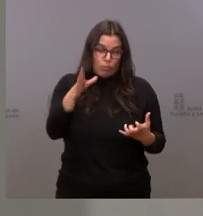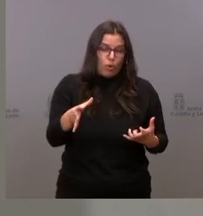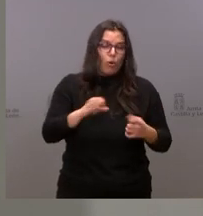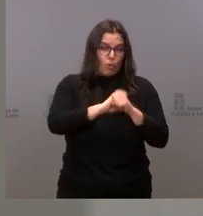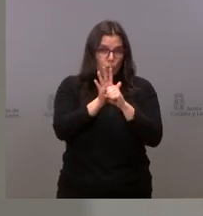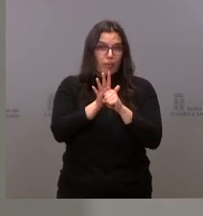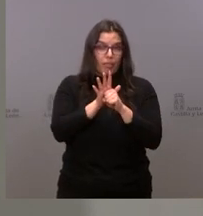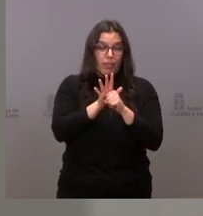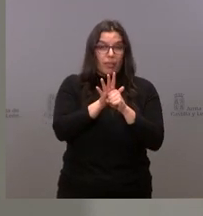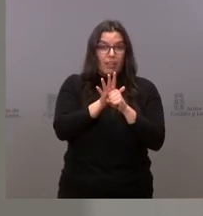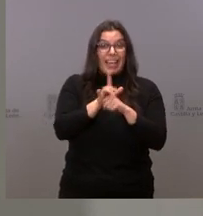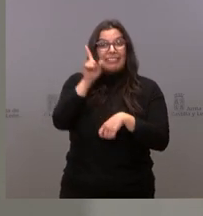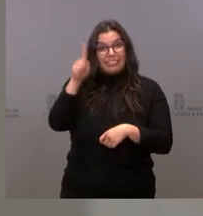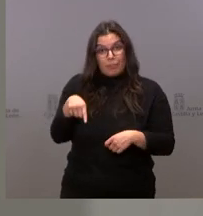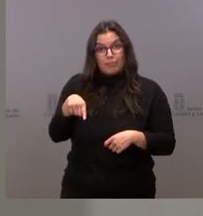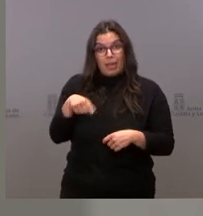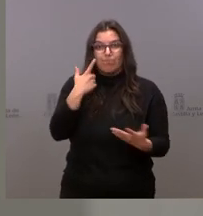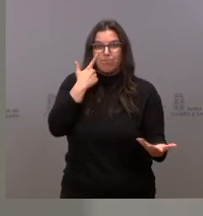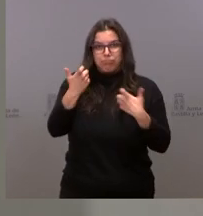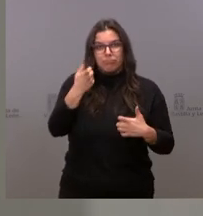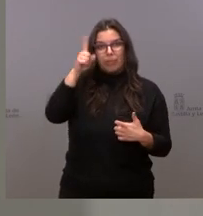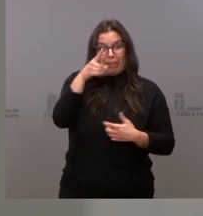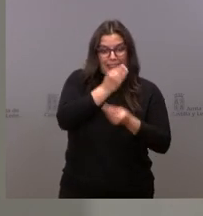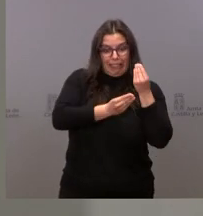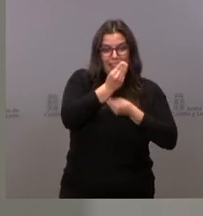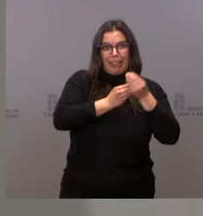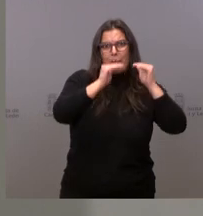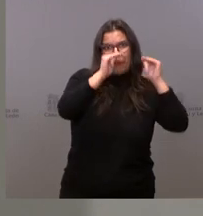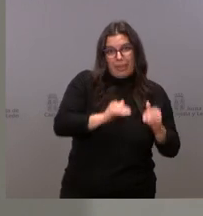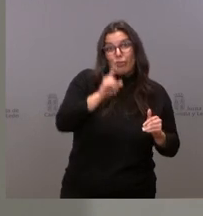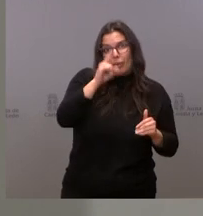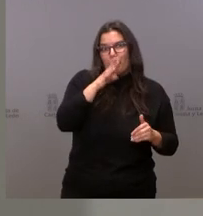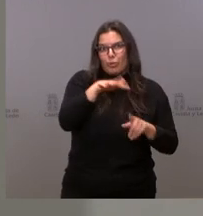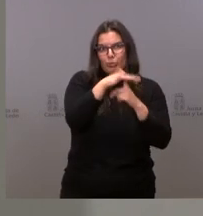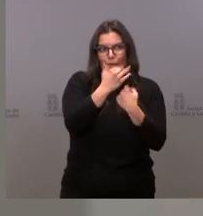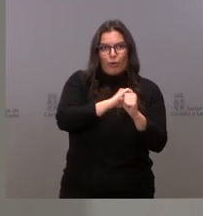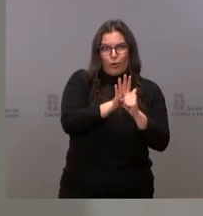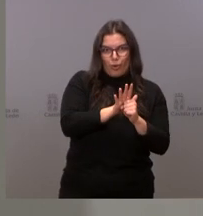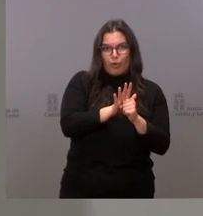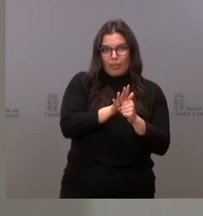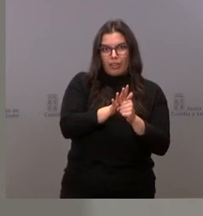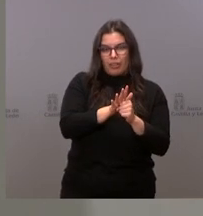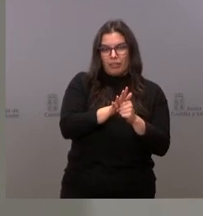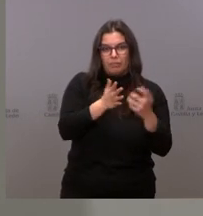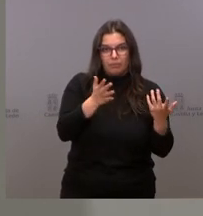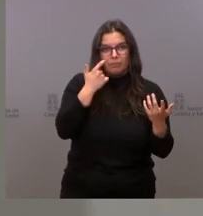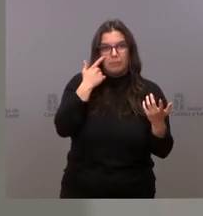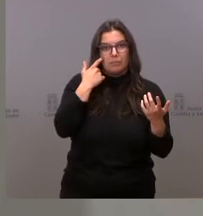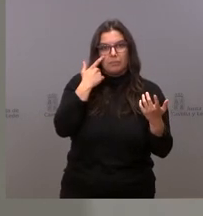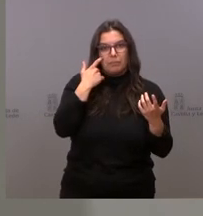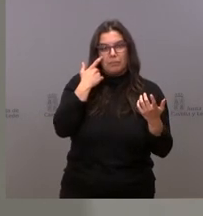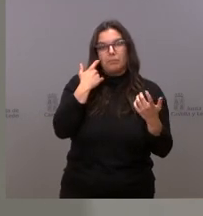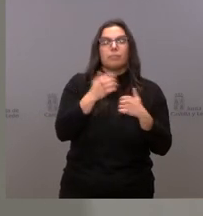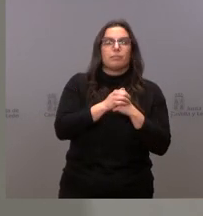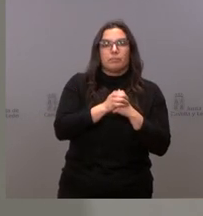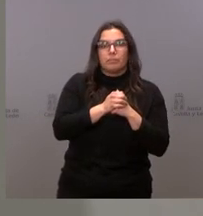pandemia, hay un descenso muy notable también de la natalidad, también relacionado con la pandemia, la ausencia de nucialidad